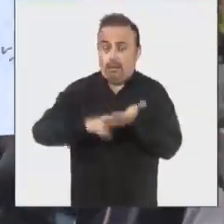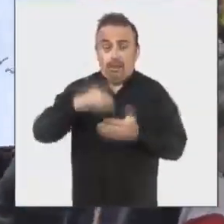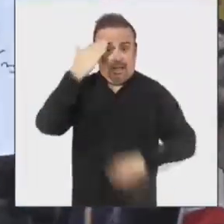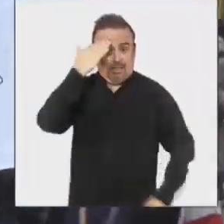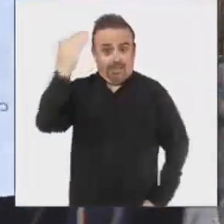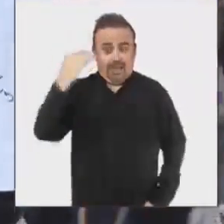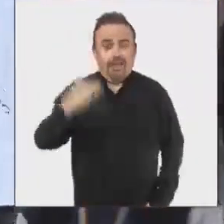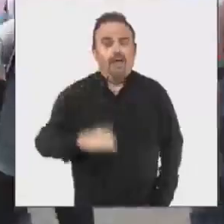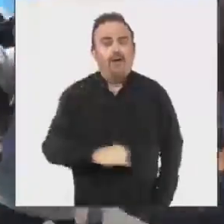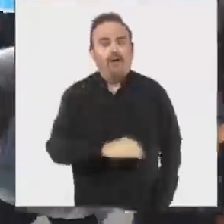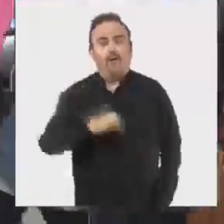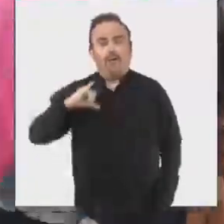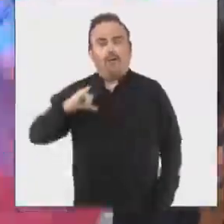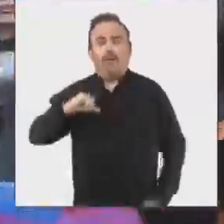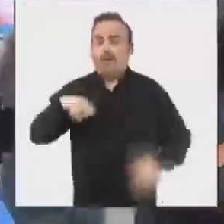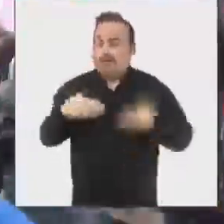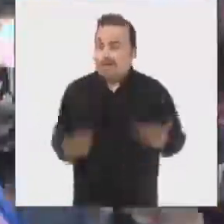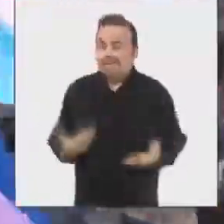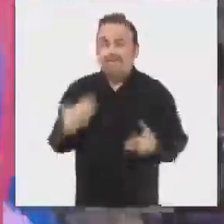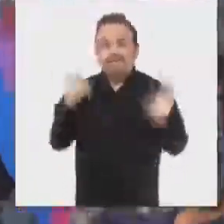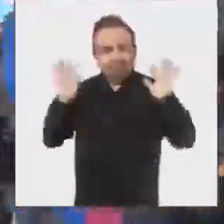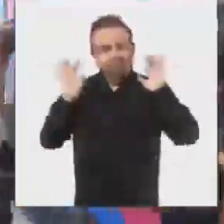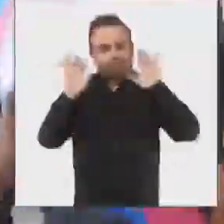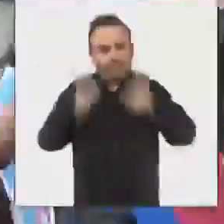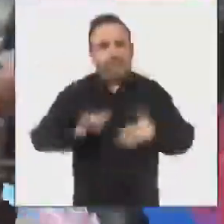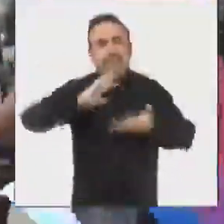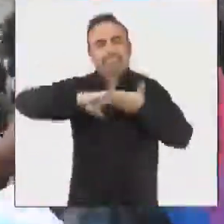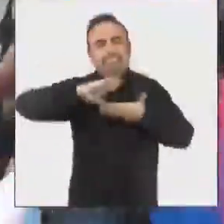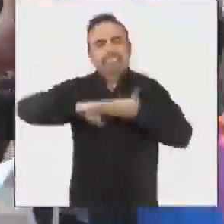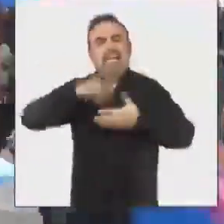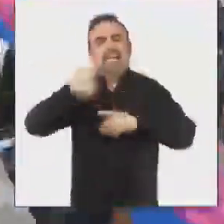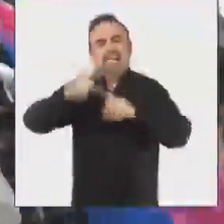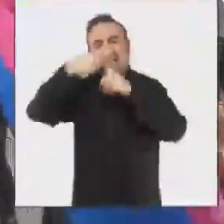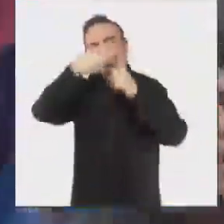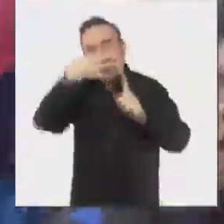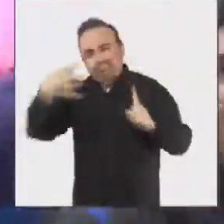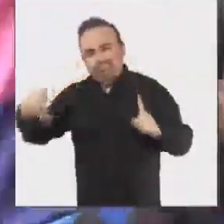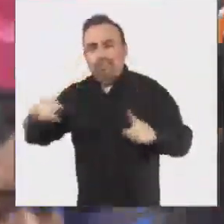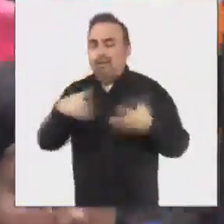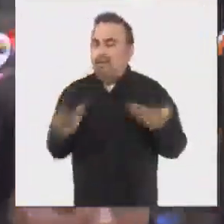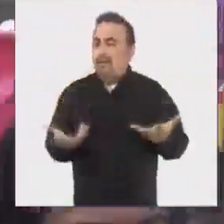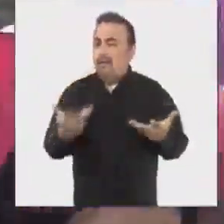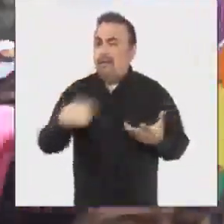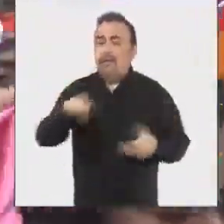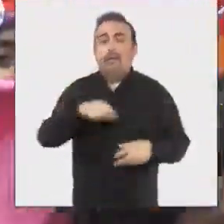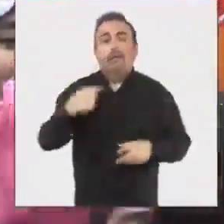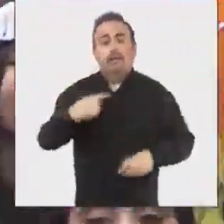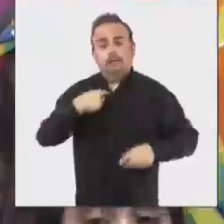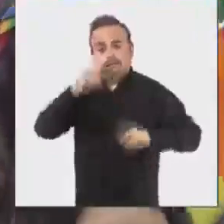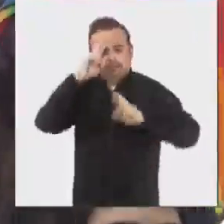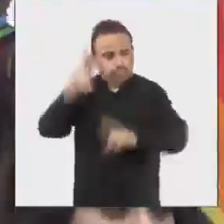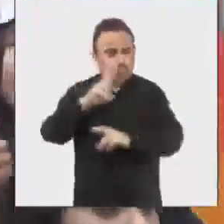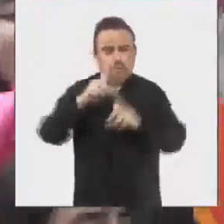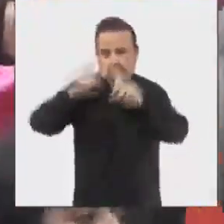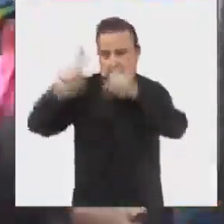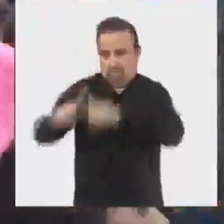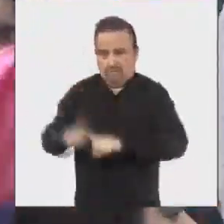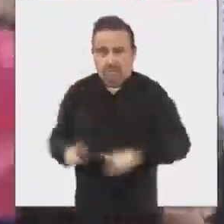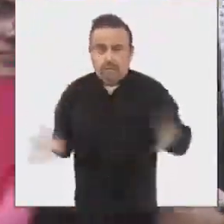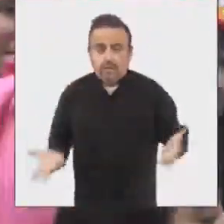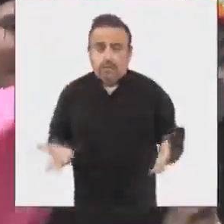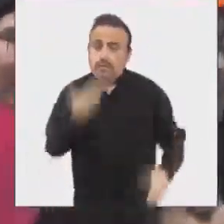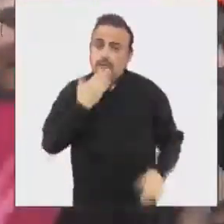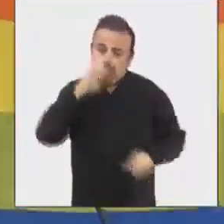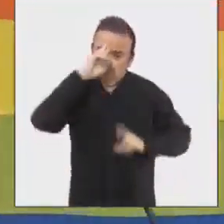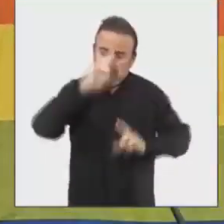Orgullo es una instancia internacional de celebración de las identidades de la diversidad sexual, reconociendo nuestras diversidades, pero también